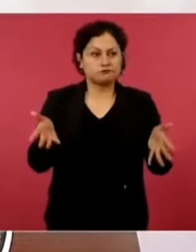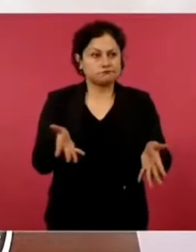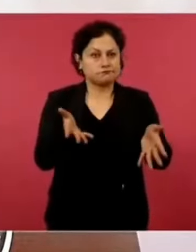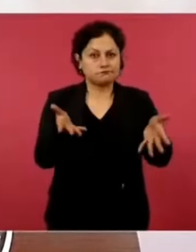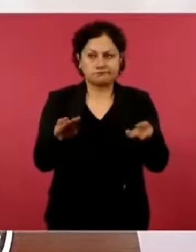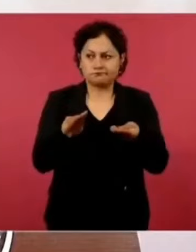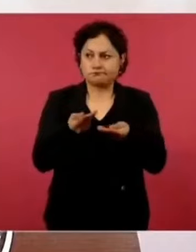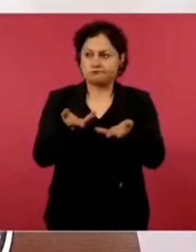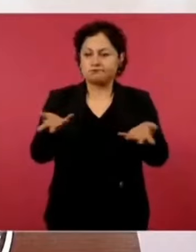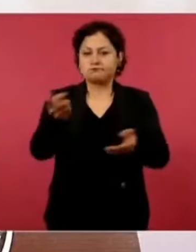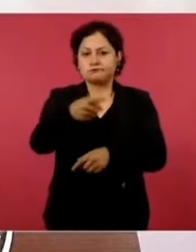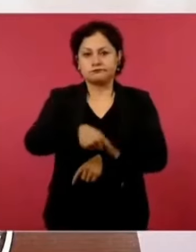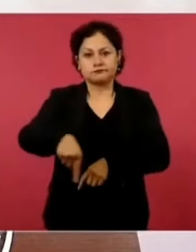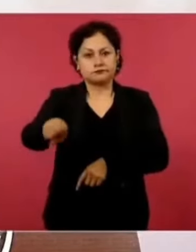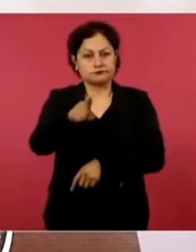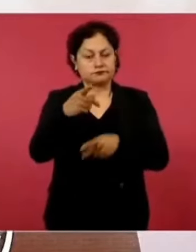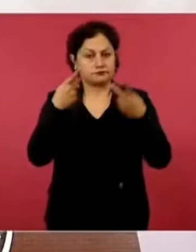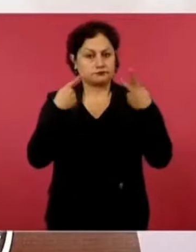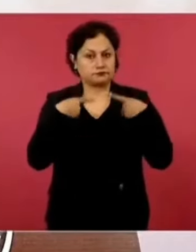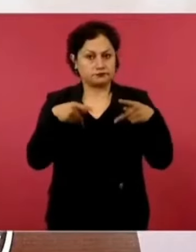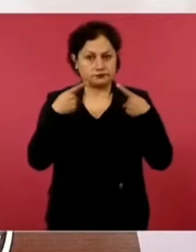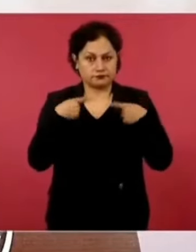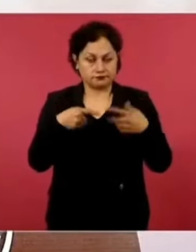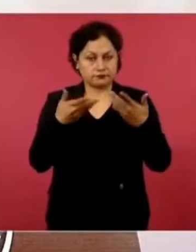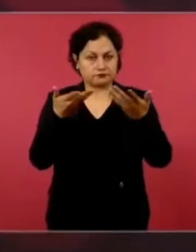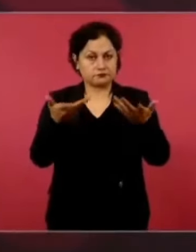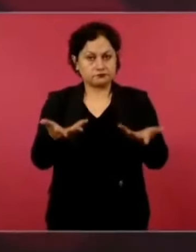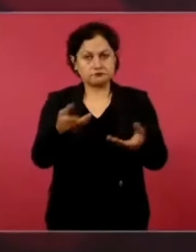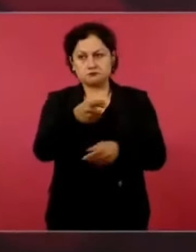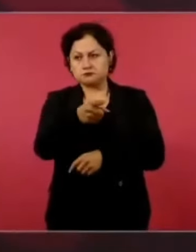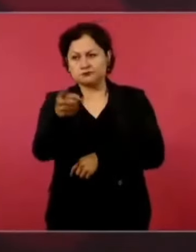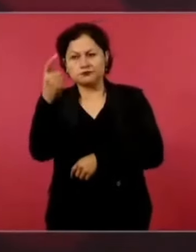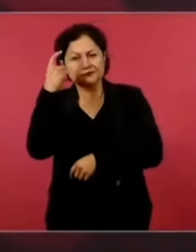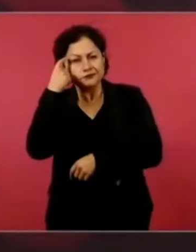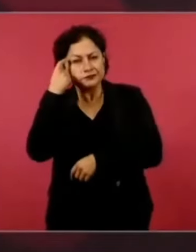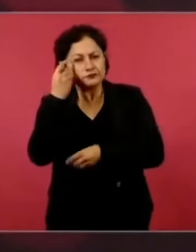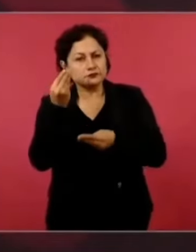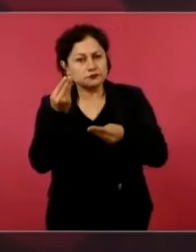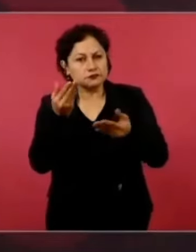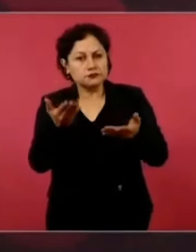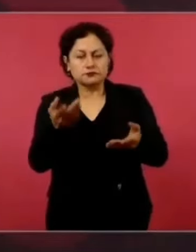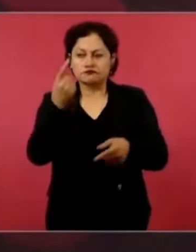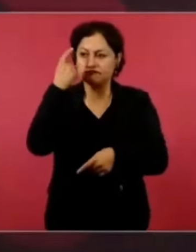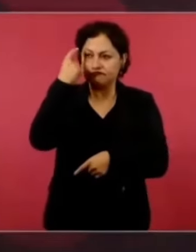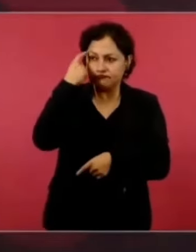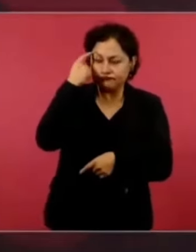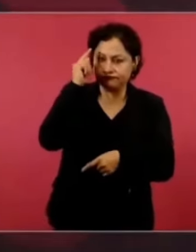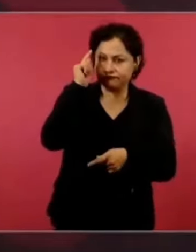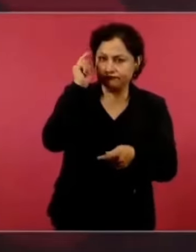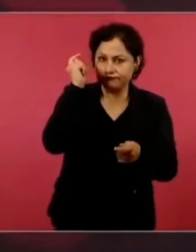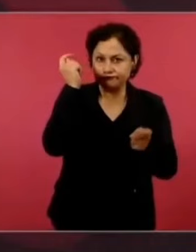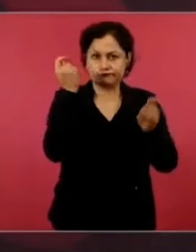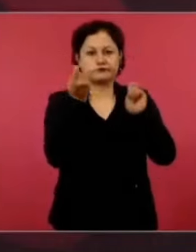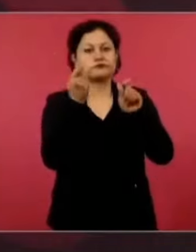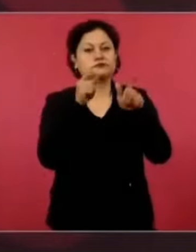haciendo conciencia y